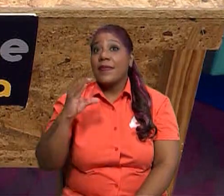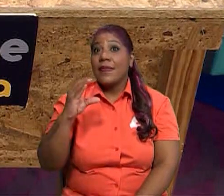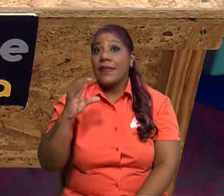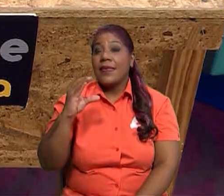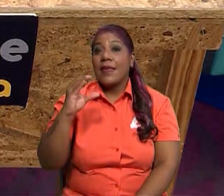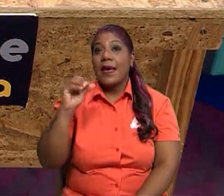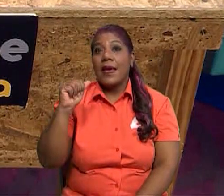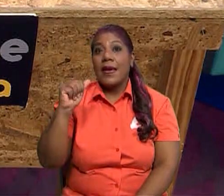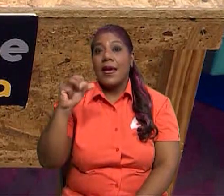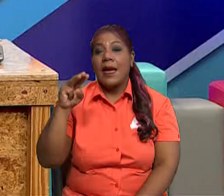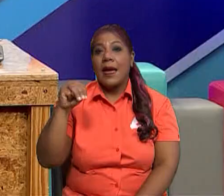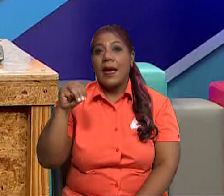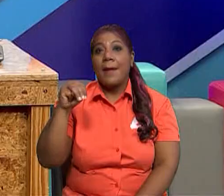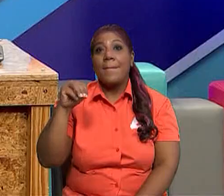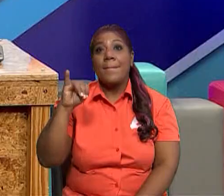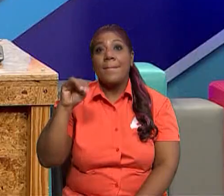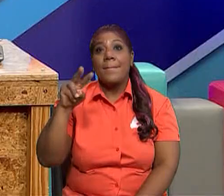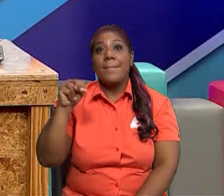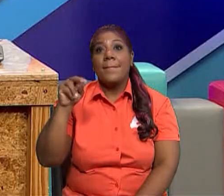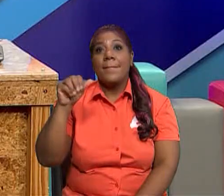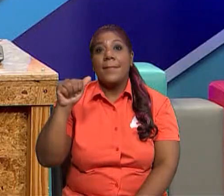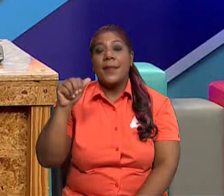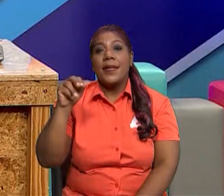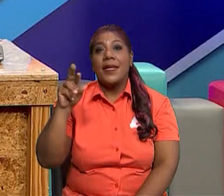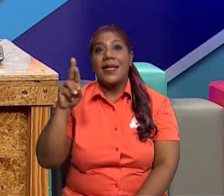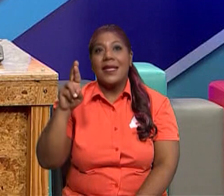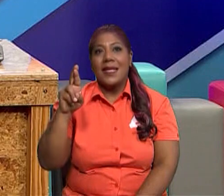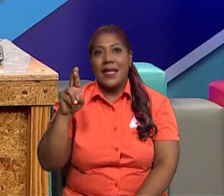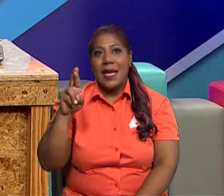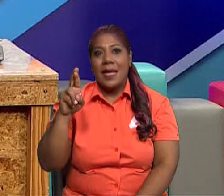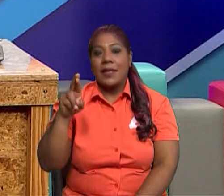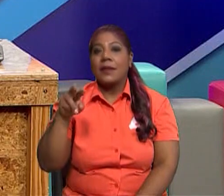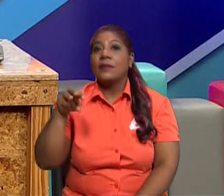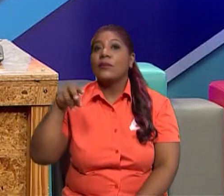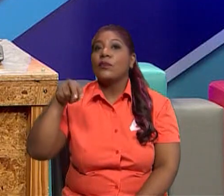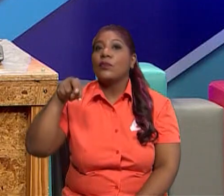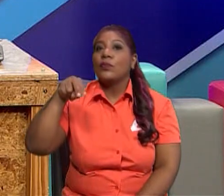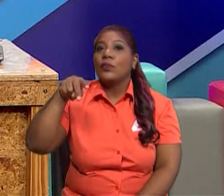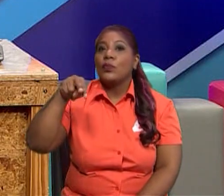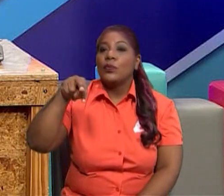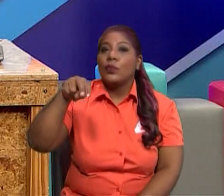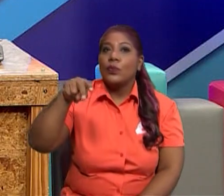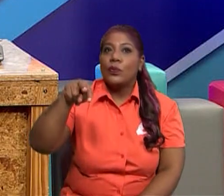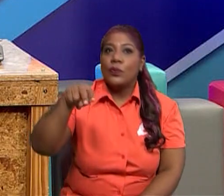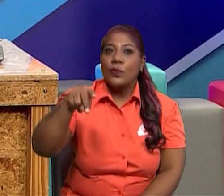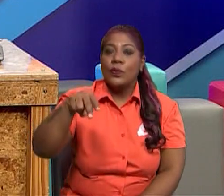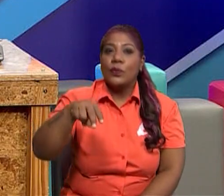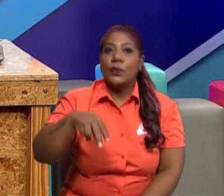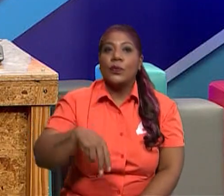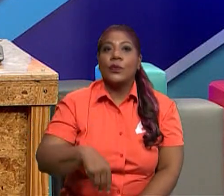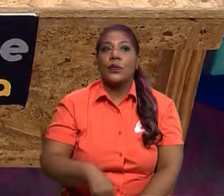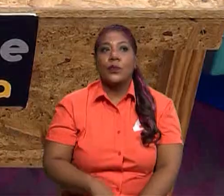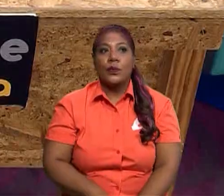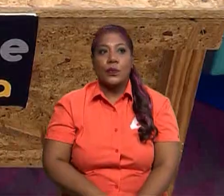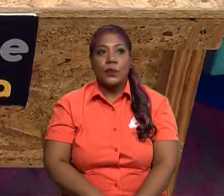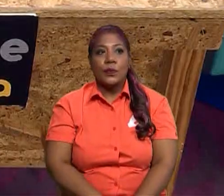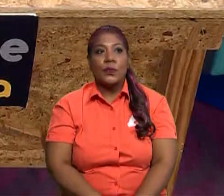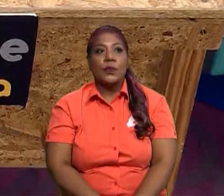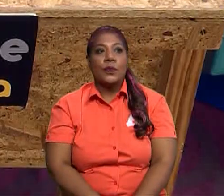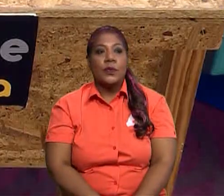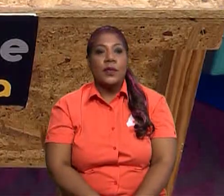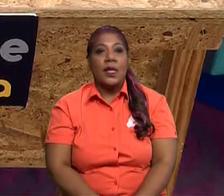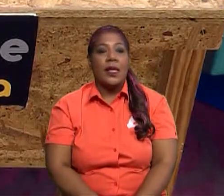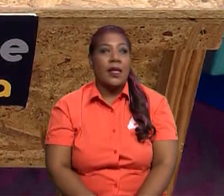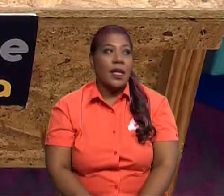Con calma uno le va a hablar caminar. Él va a escuchar y va a golpear en la